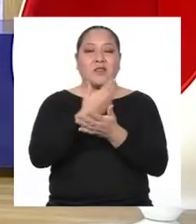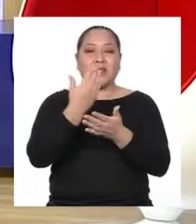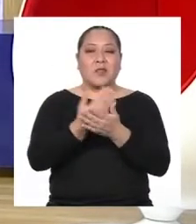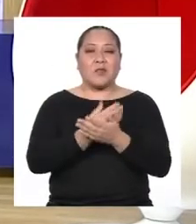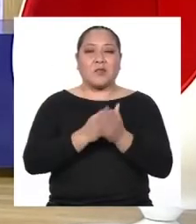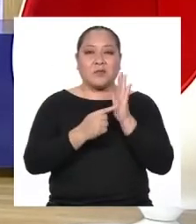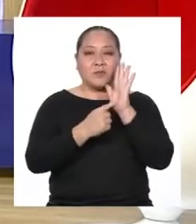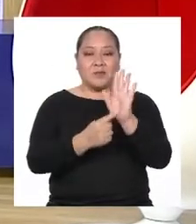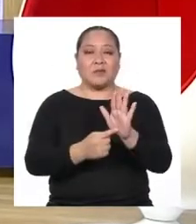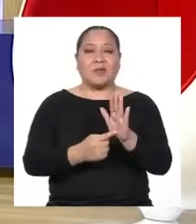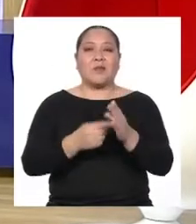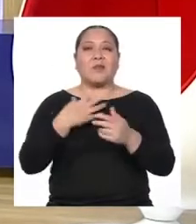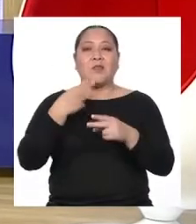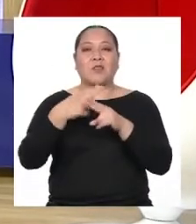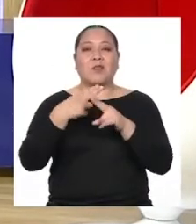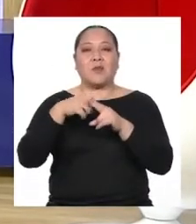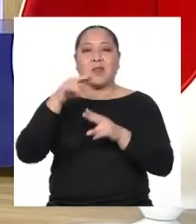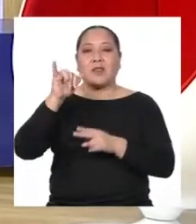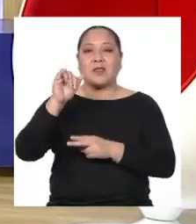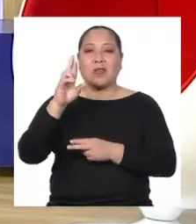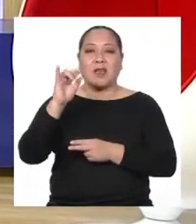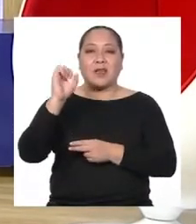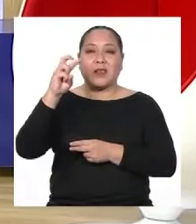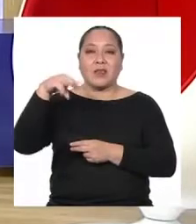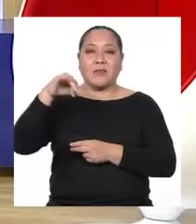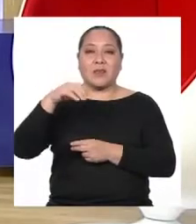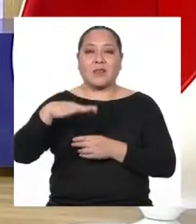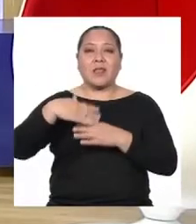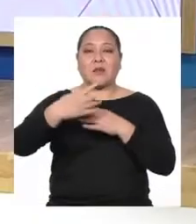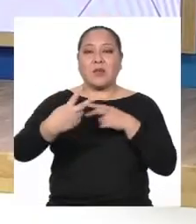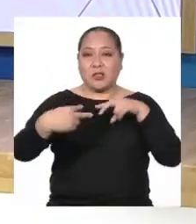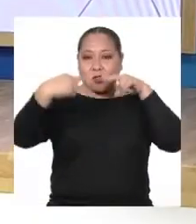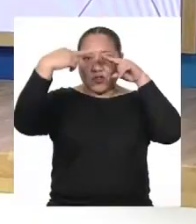Yo soy Yaremis Rebaza y nos vemos pronto